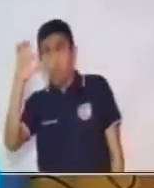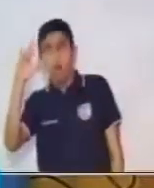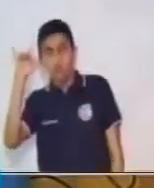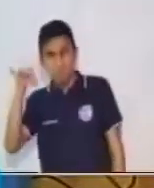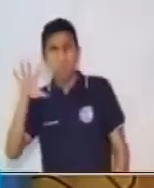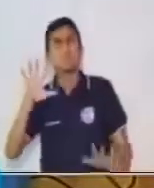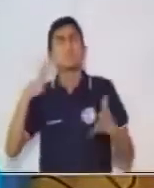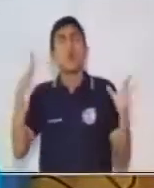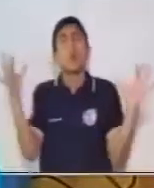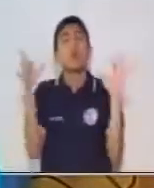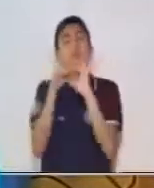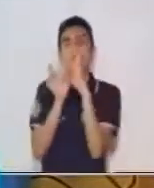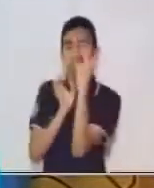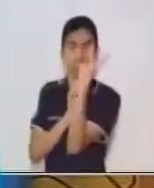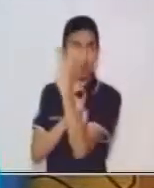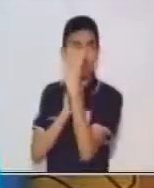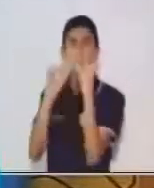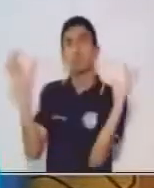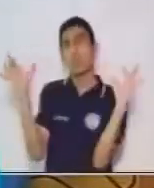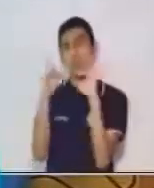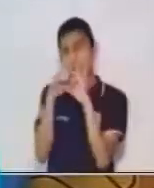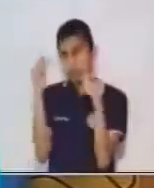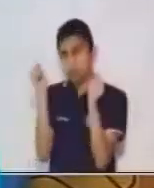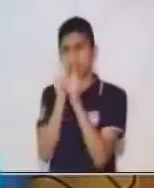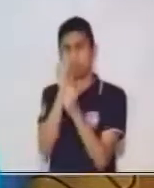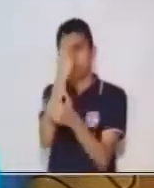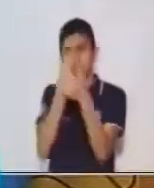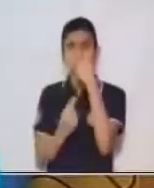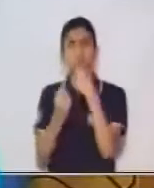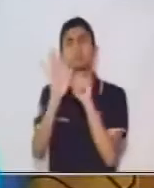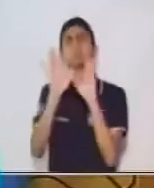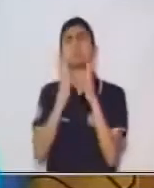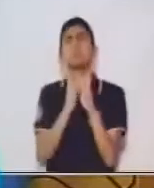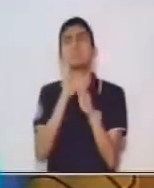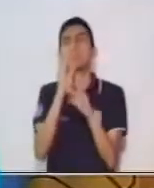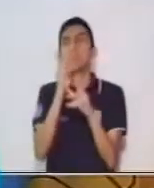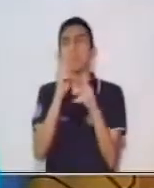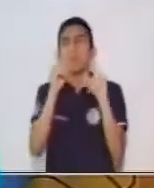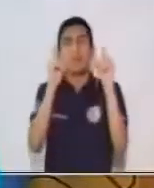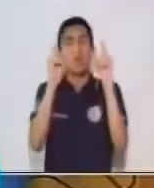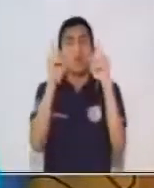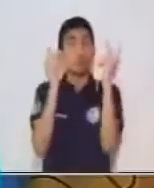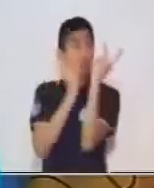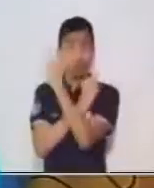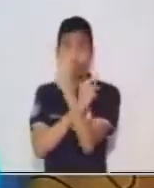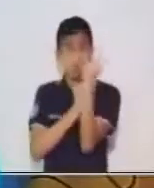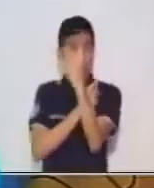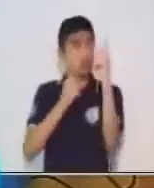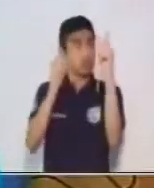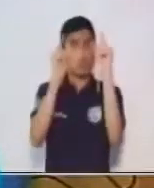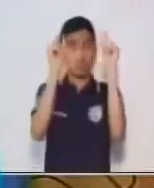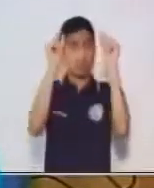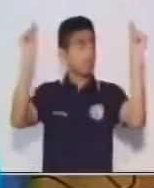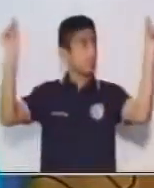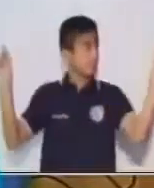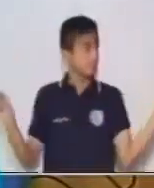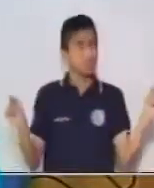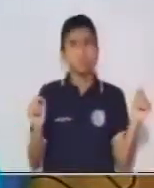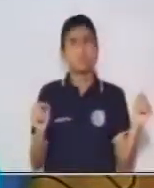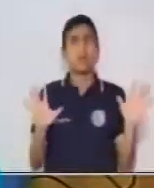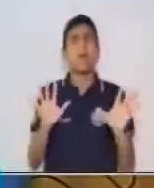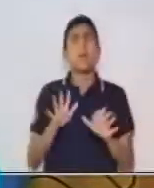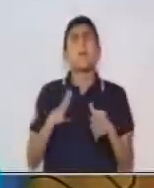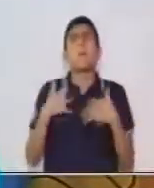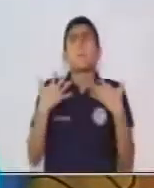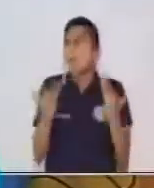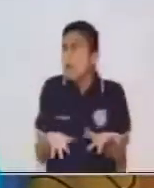a unir estas dos proposiciones con un corchete de esta forma que lo que nos quiere